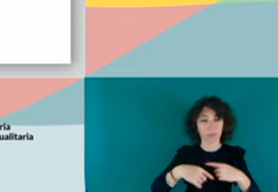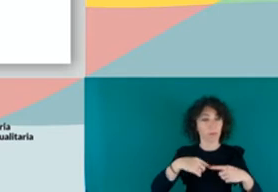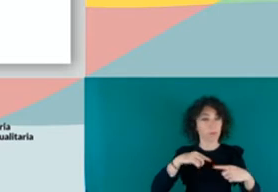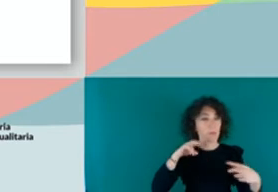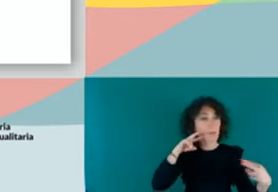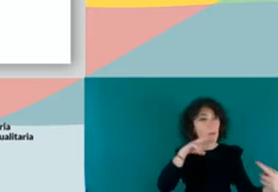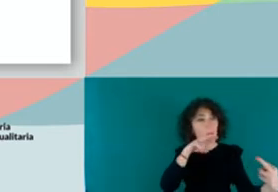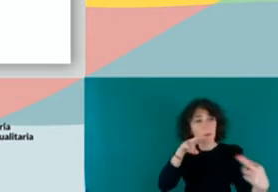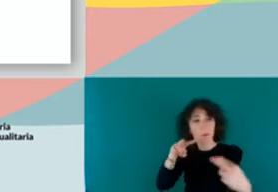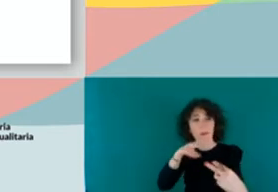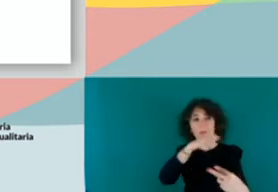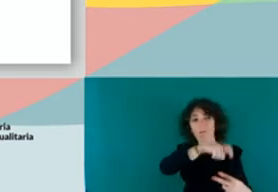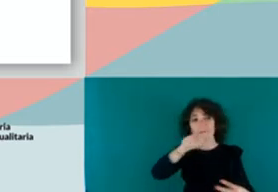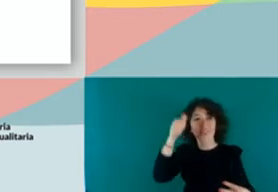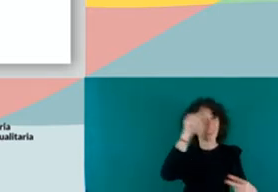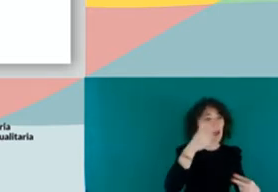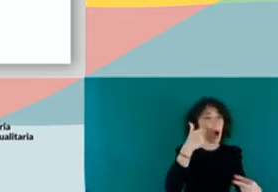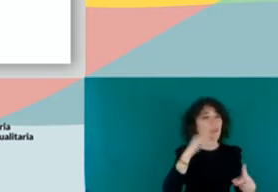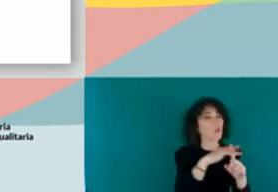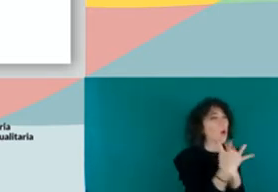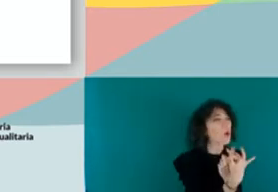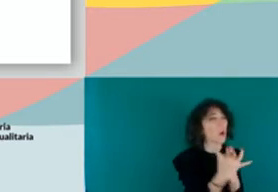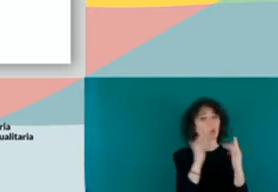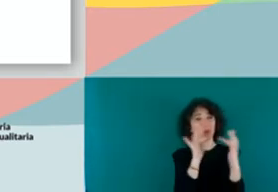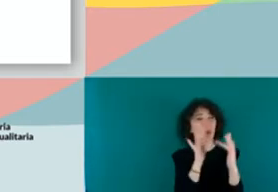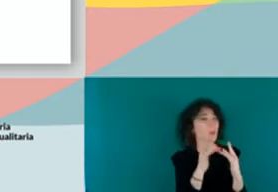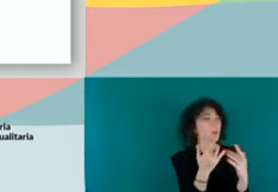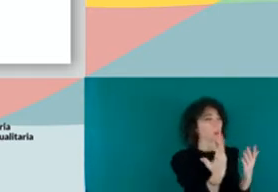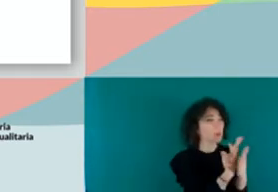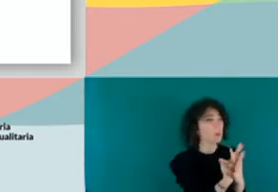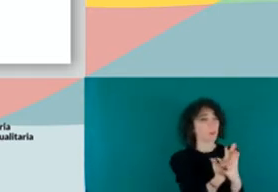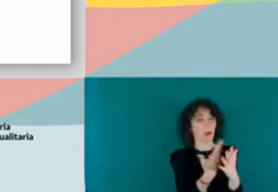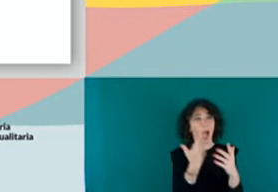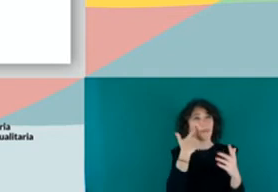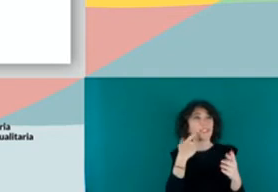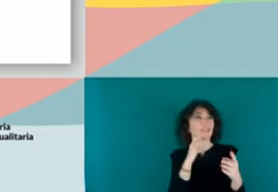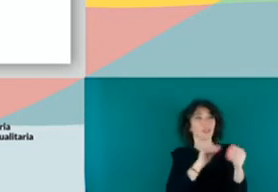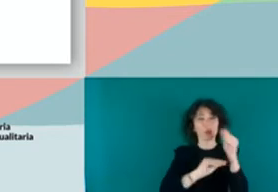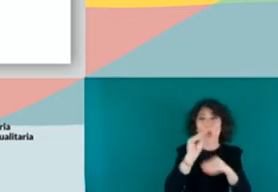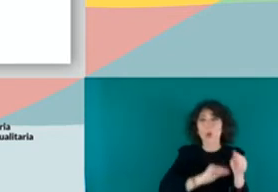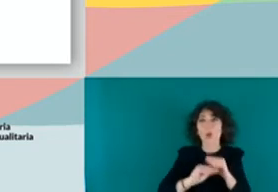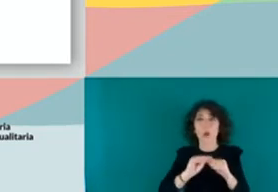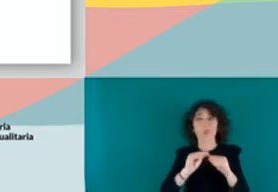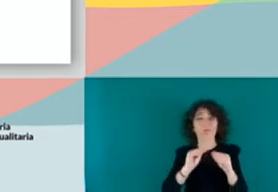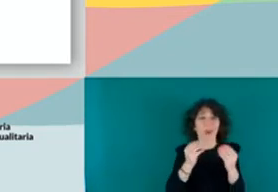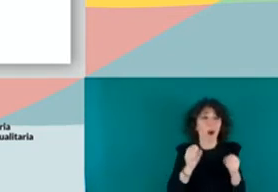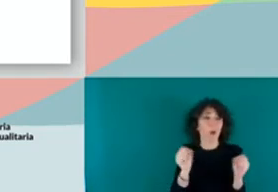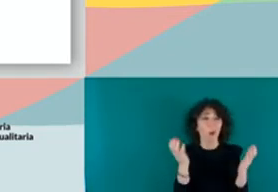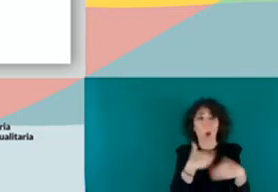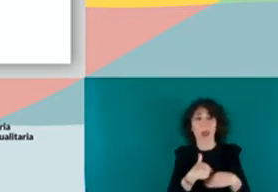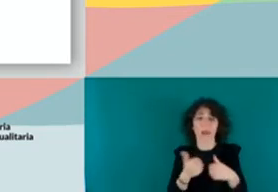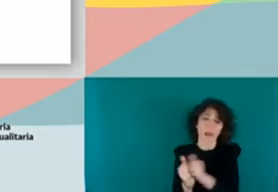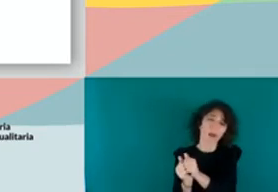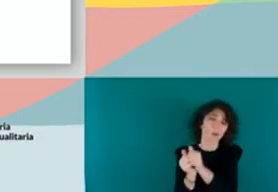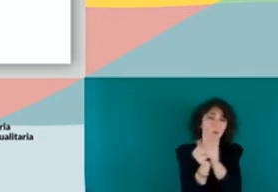intentar ver su situación, a intentar hablar con ellos, intentar buscar soluciones de donde no las había. Les acompañábamos al aeropuerto,